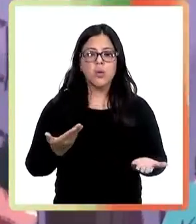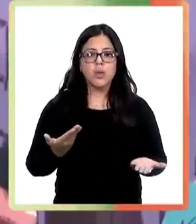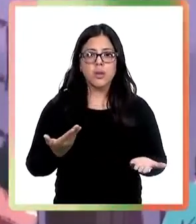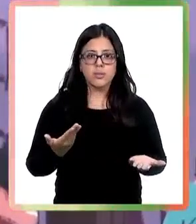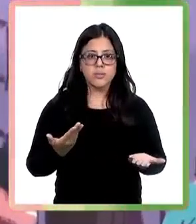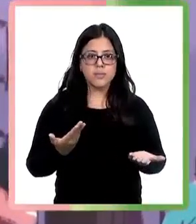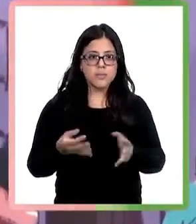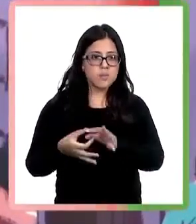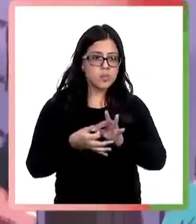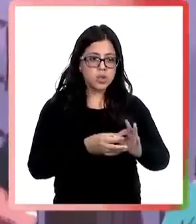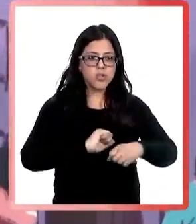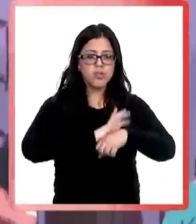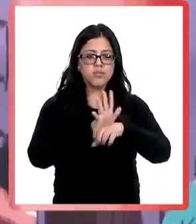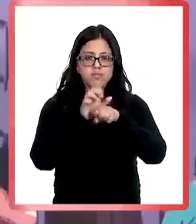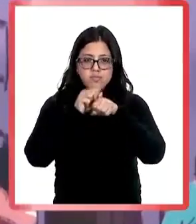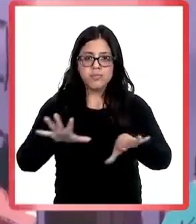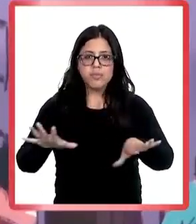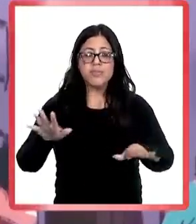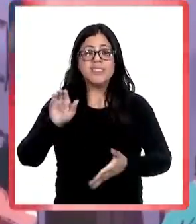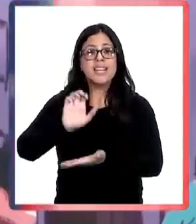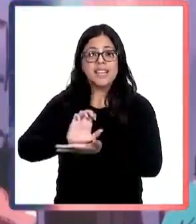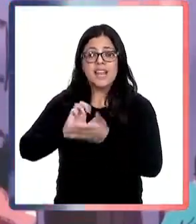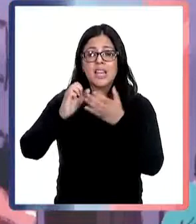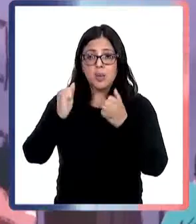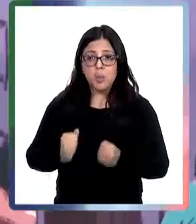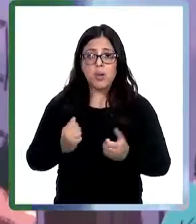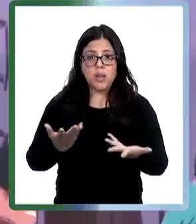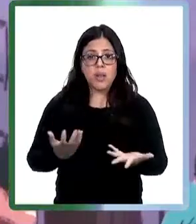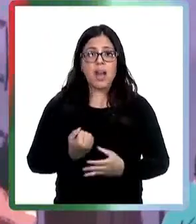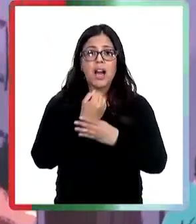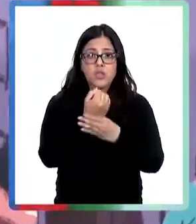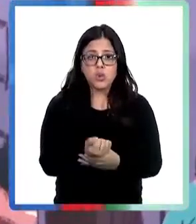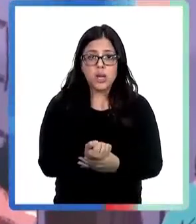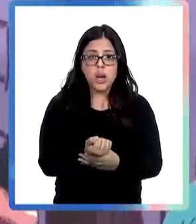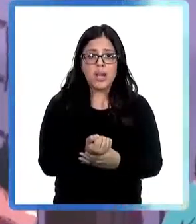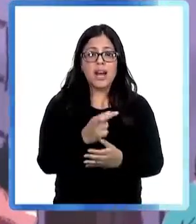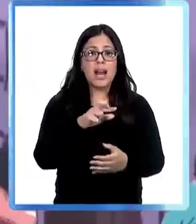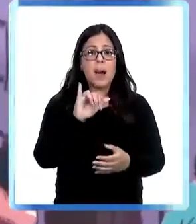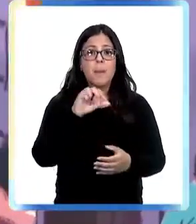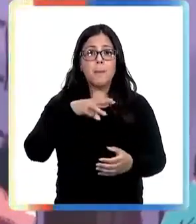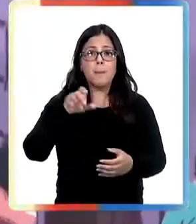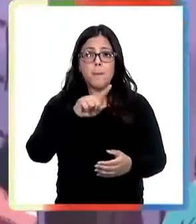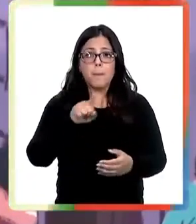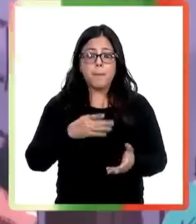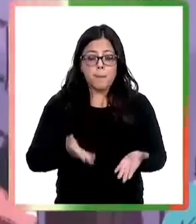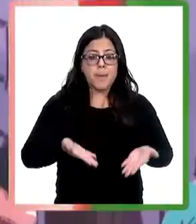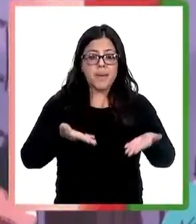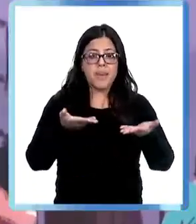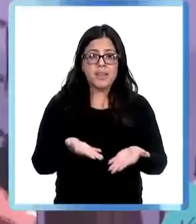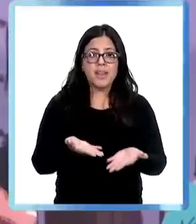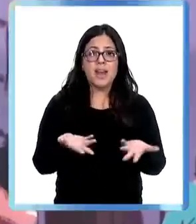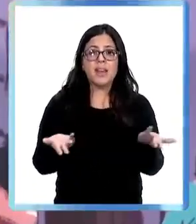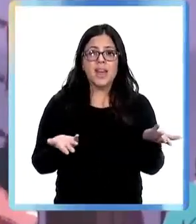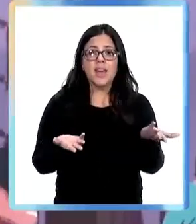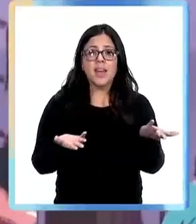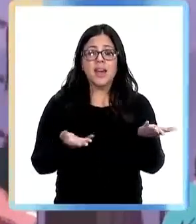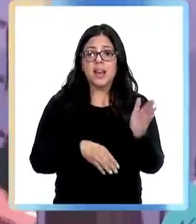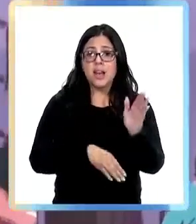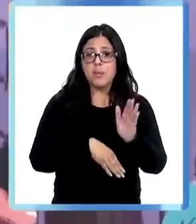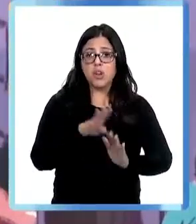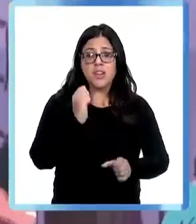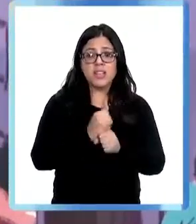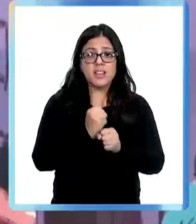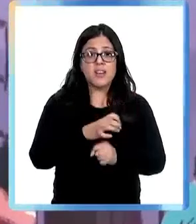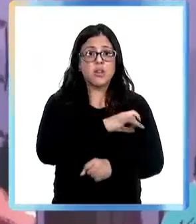sacar adelante a estas pymes que son las que entregan, además, más de la mitad del trabajo en Chile. Son ustedes los que mueven la economía y en conjunto con mover la